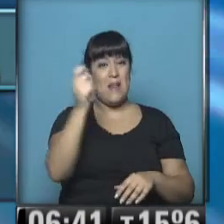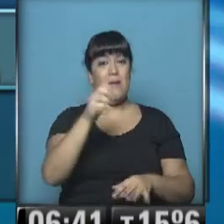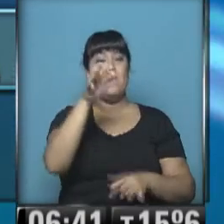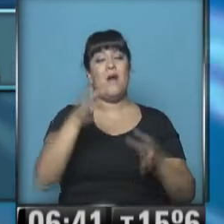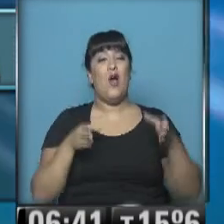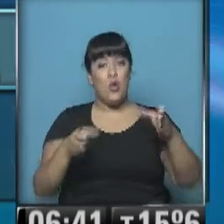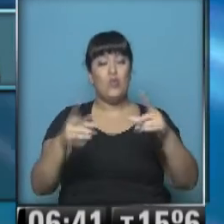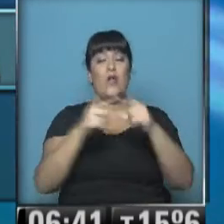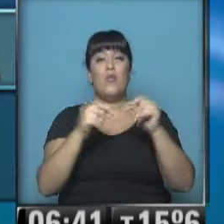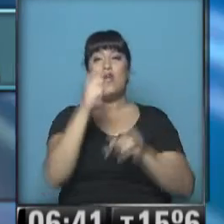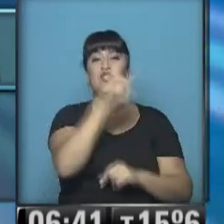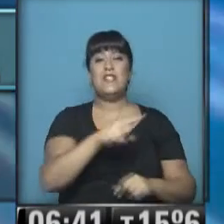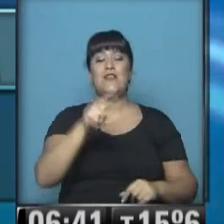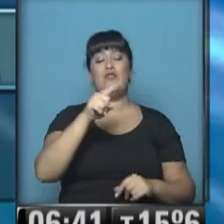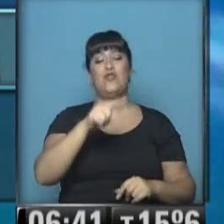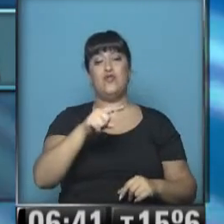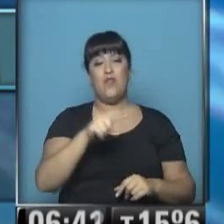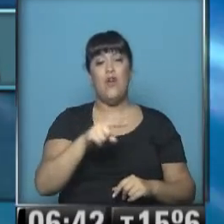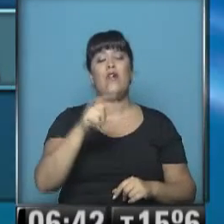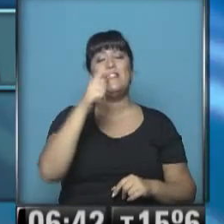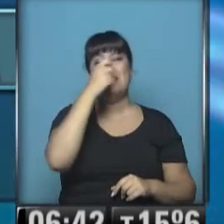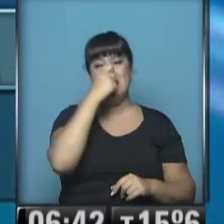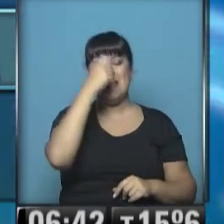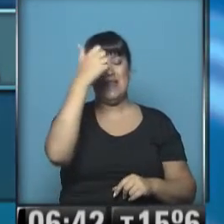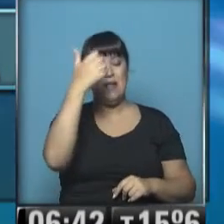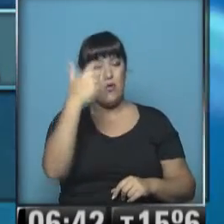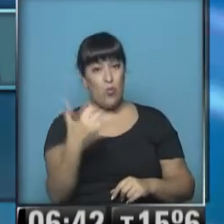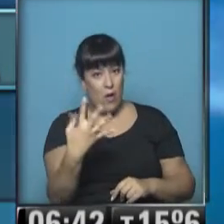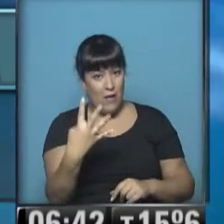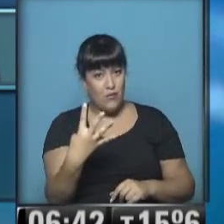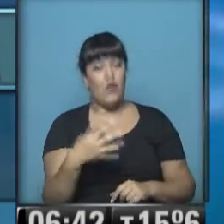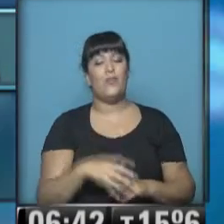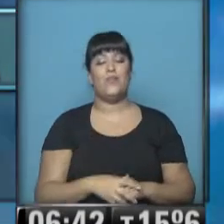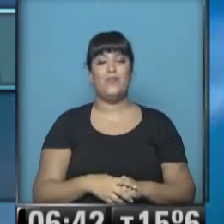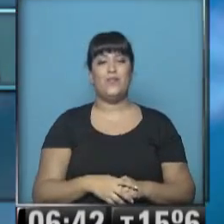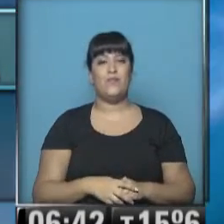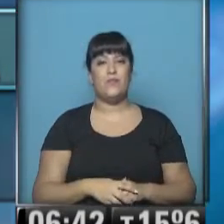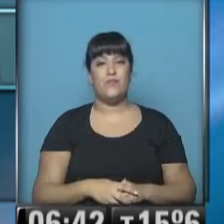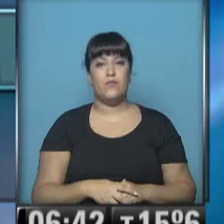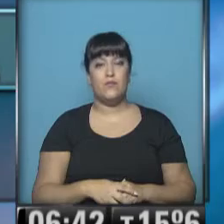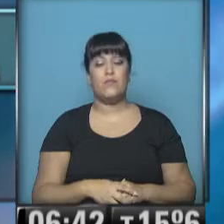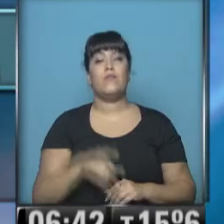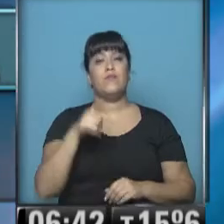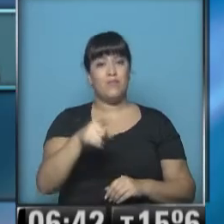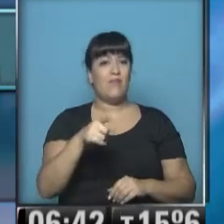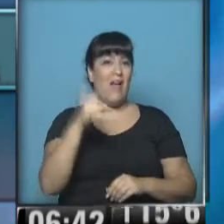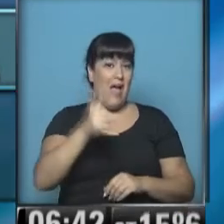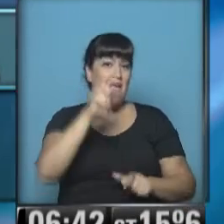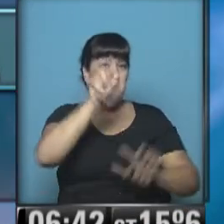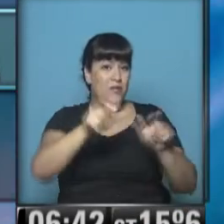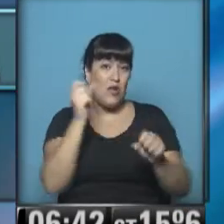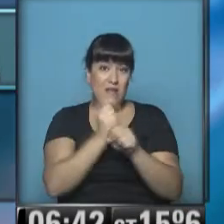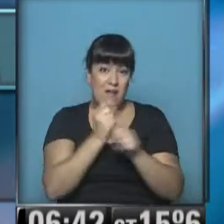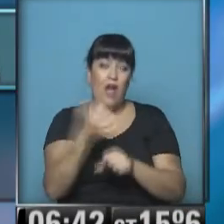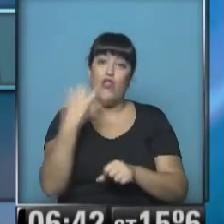154. Entre los kilómetros 126 al 129 en La Pampa. Un tramo en construcción. Así que por